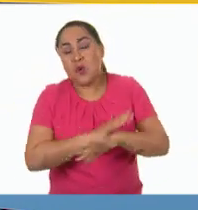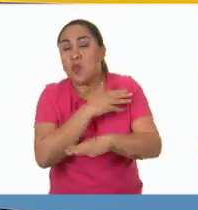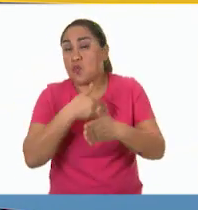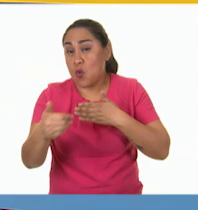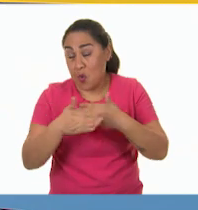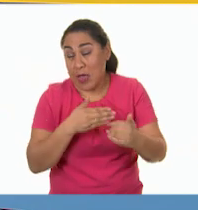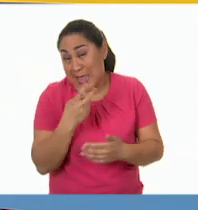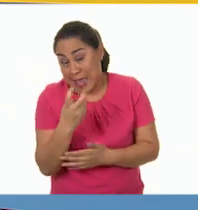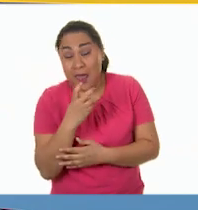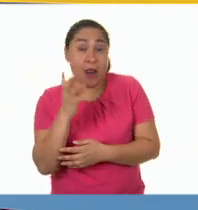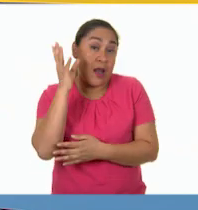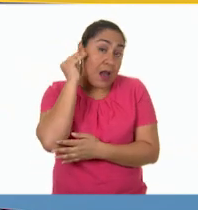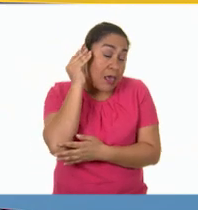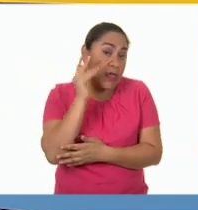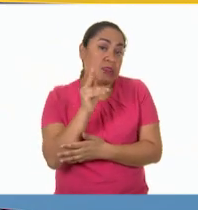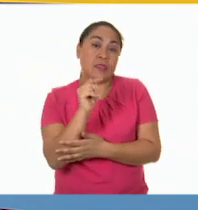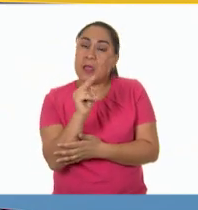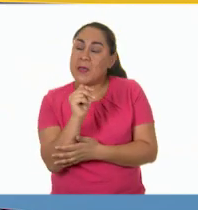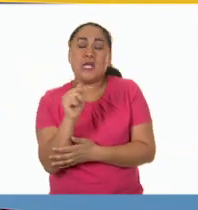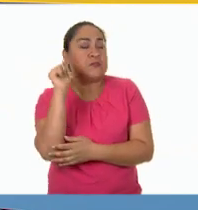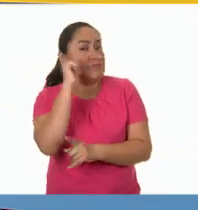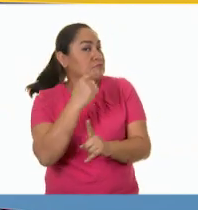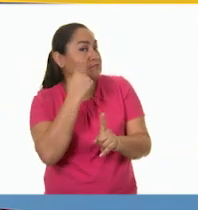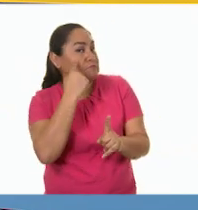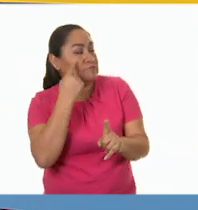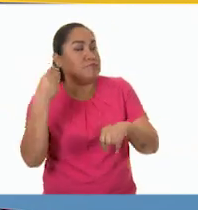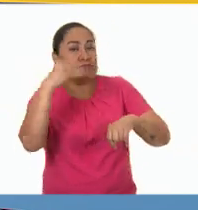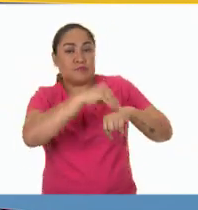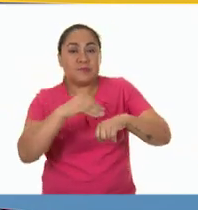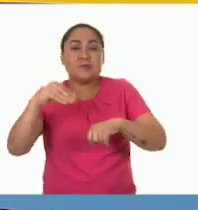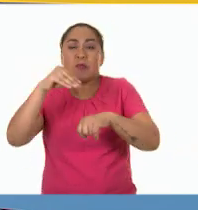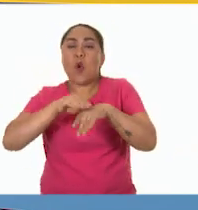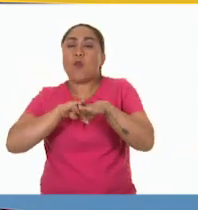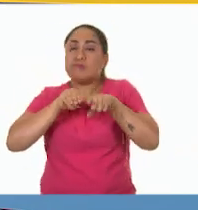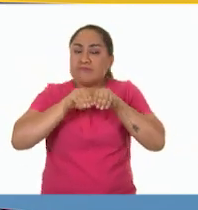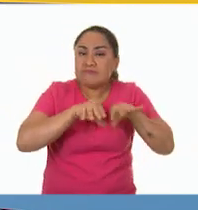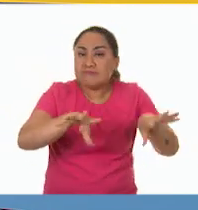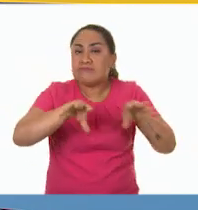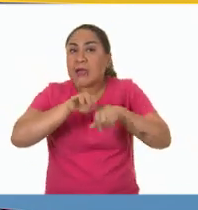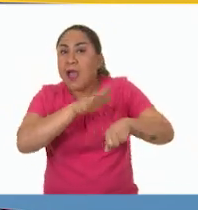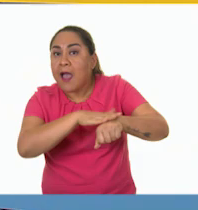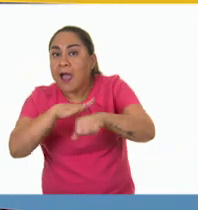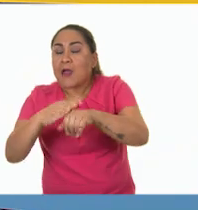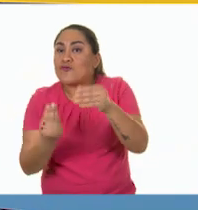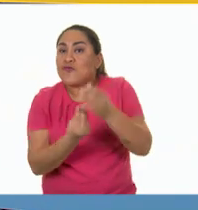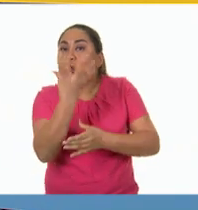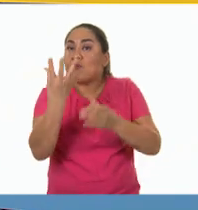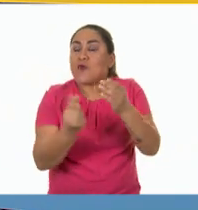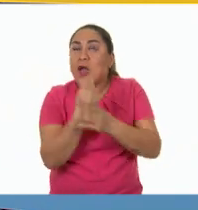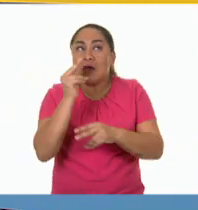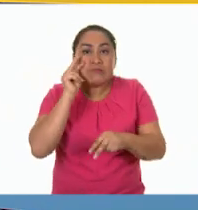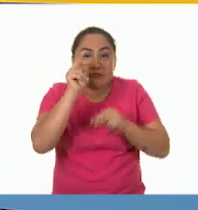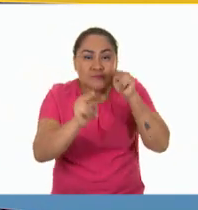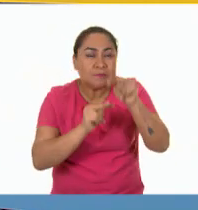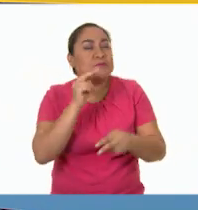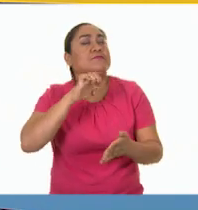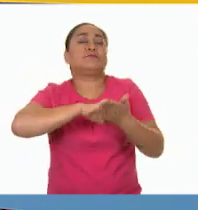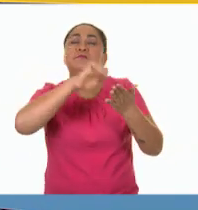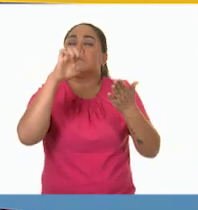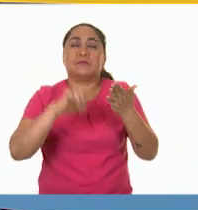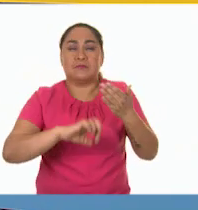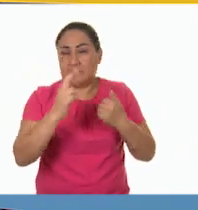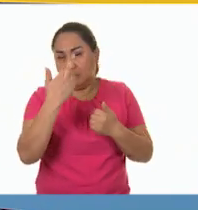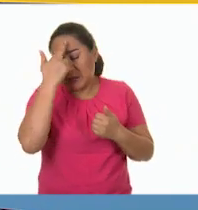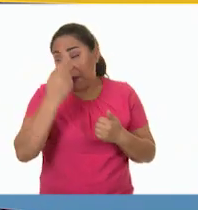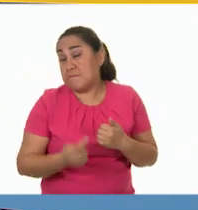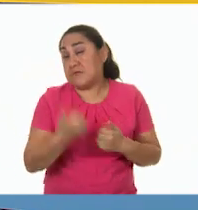televisión estuvieron presentes siempre, dando a conocer los avances que se hacían. Por ejemplo, el primer partido de fútbol